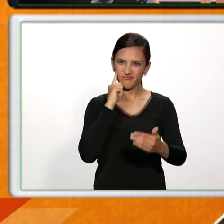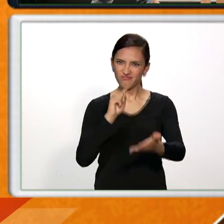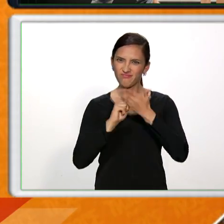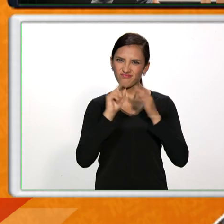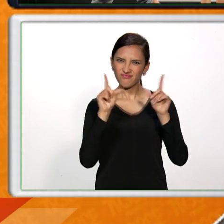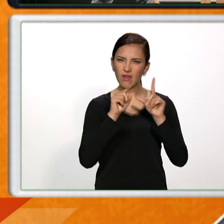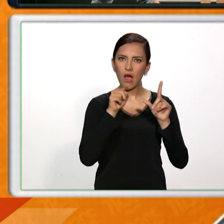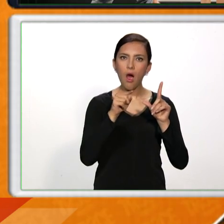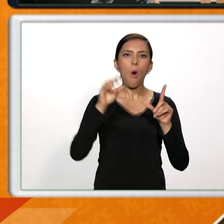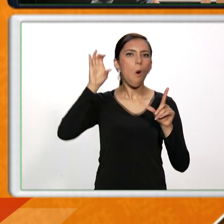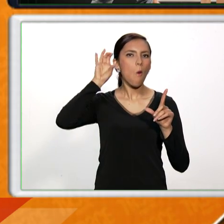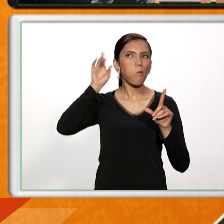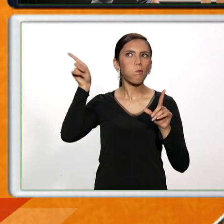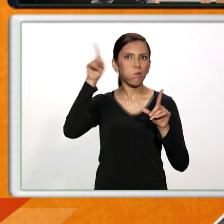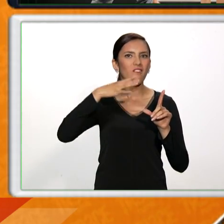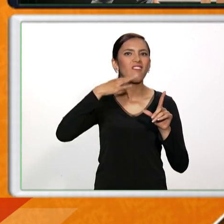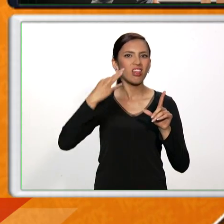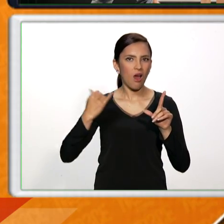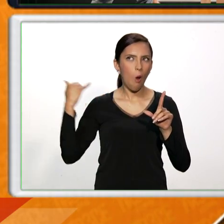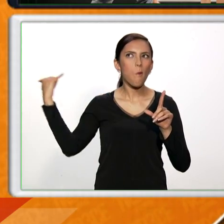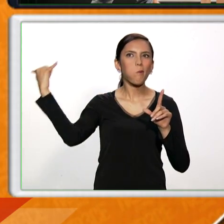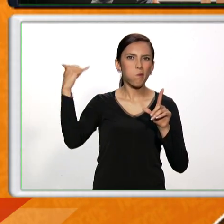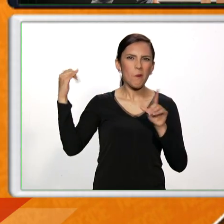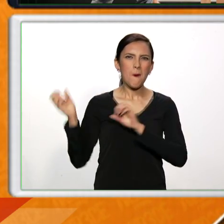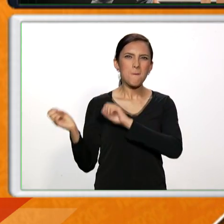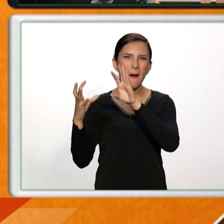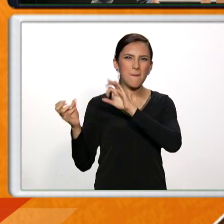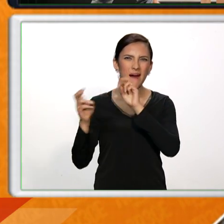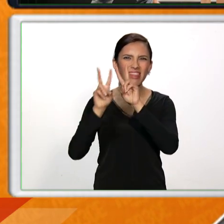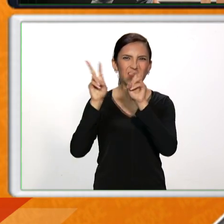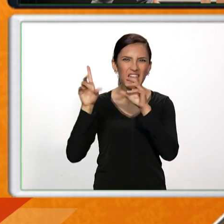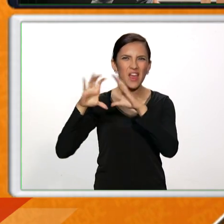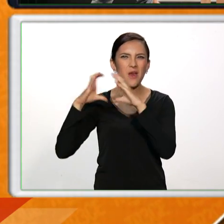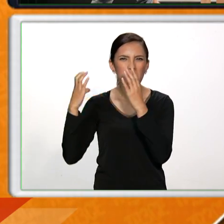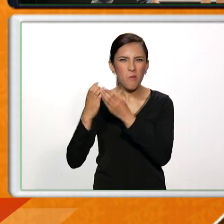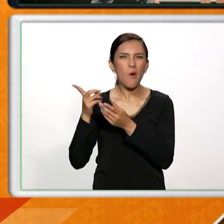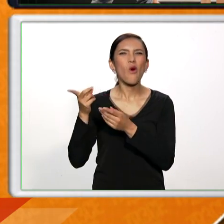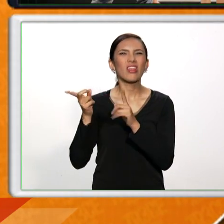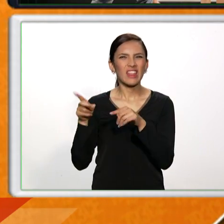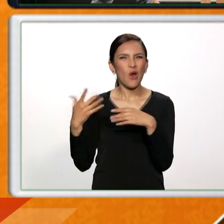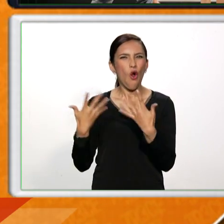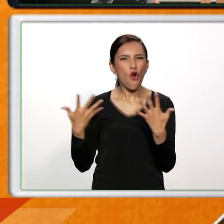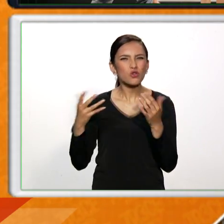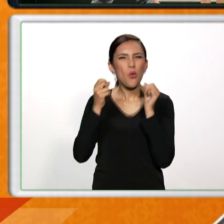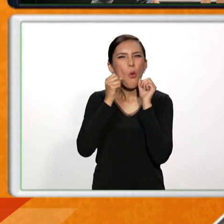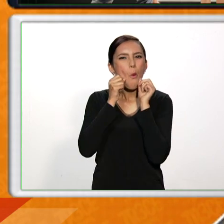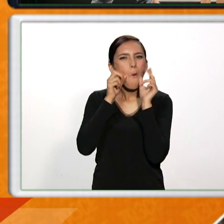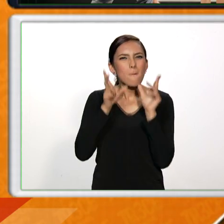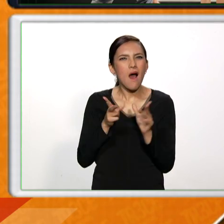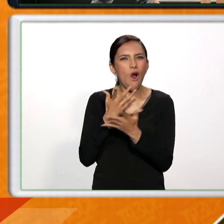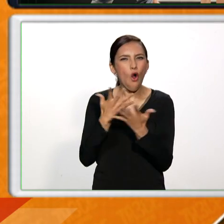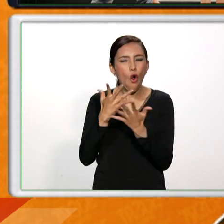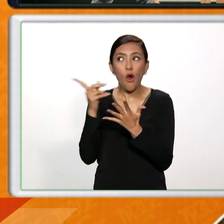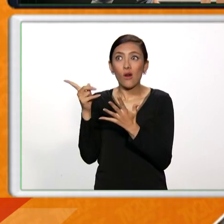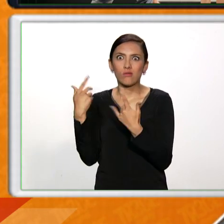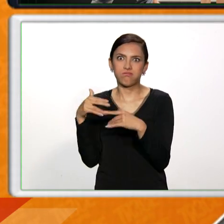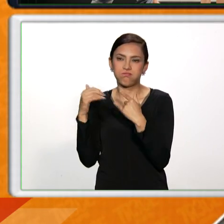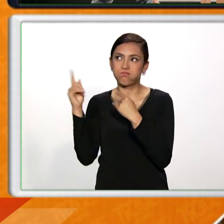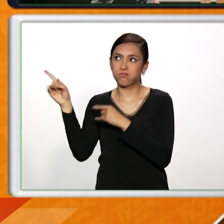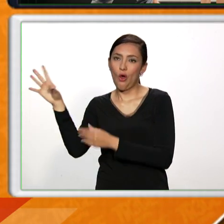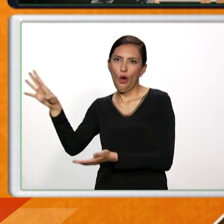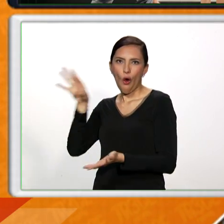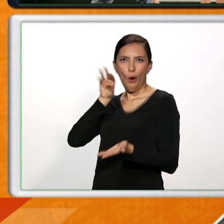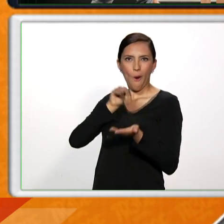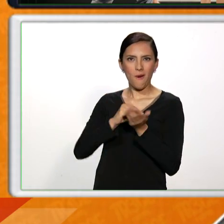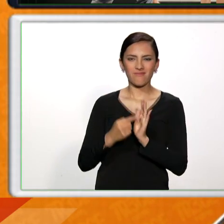sucediendo en el mundo, con el tema de la inmigración y con el tema de las relaciones humanas que siempre será material importante